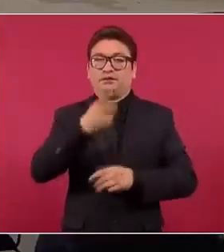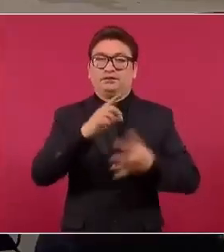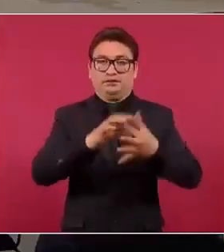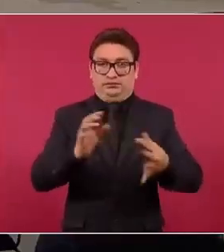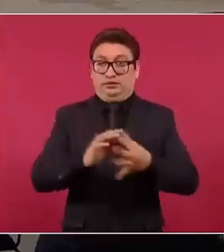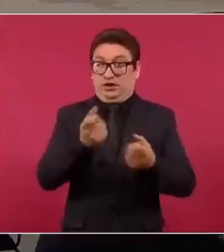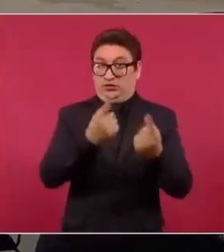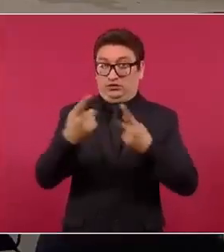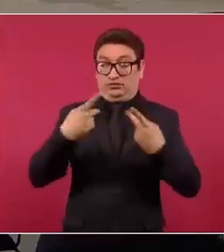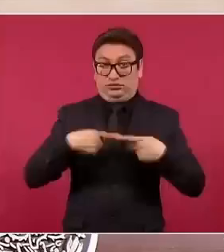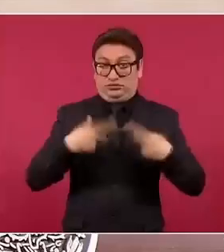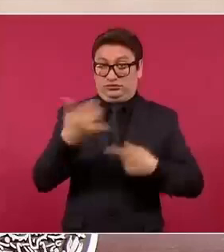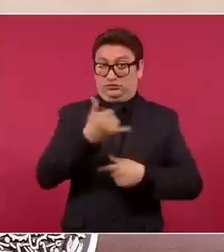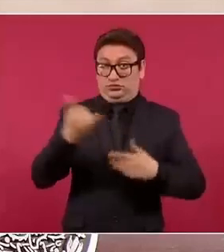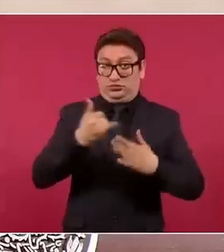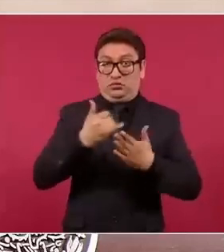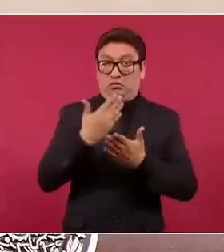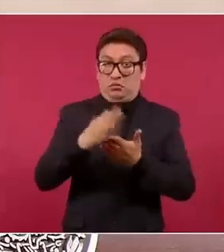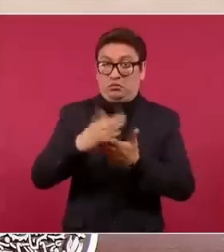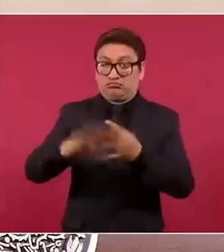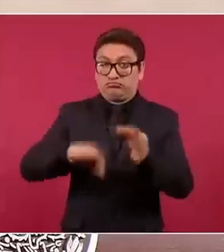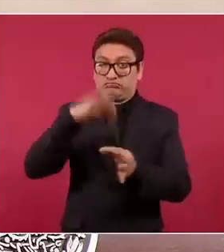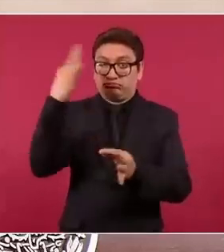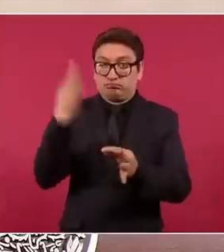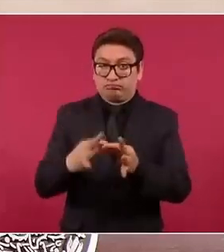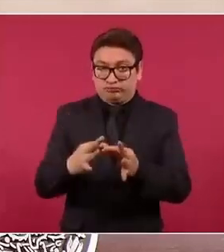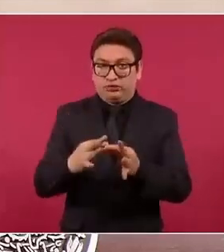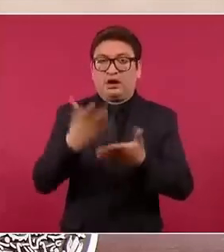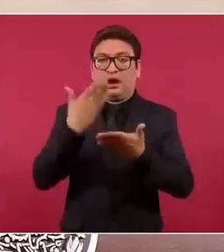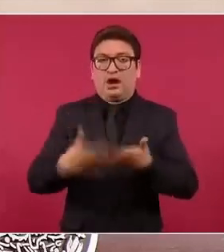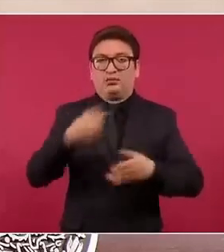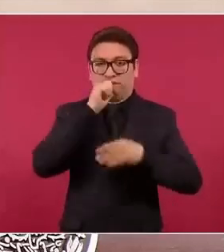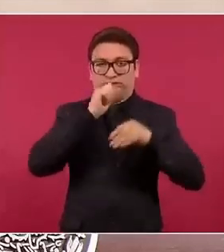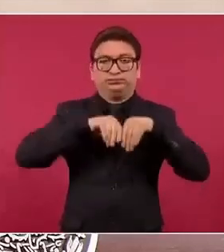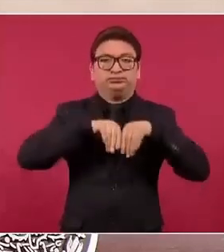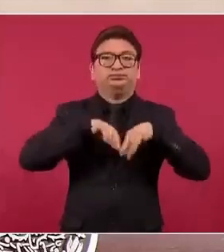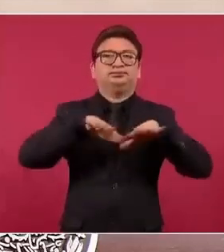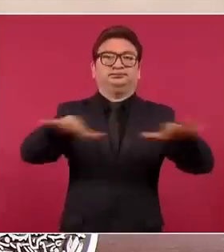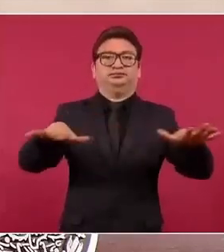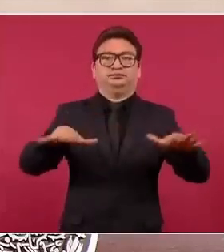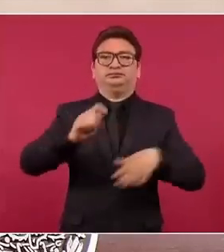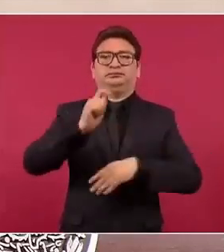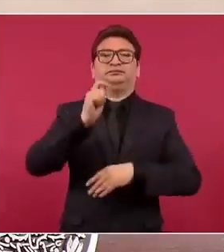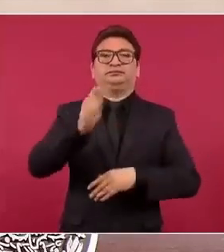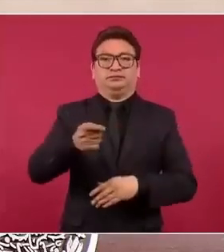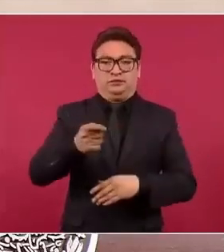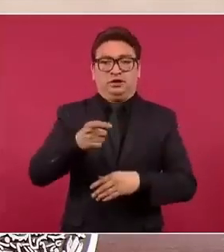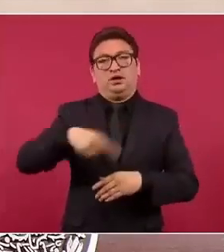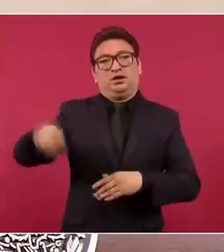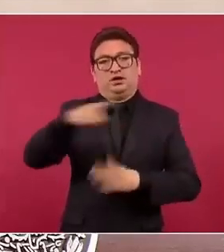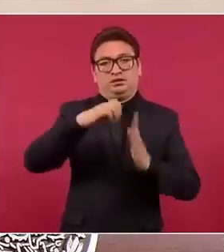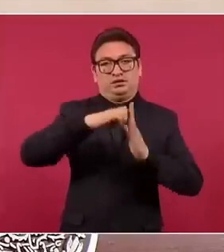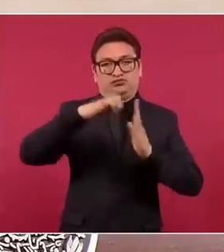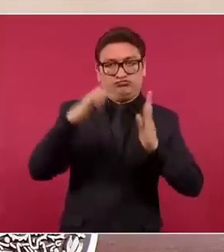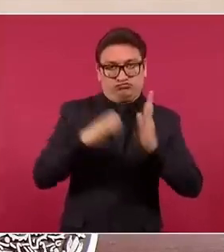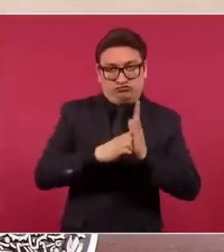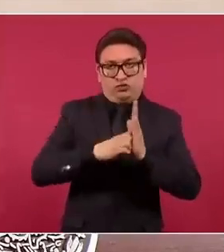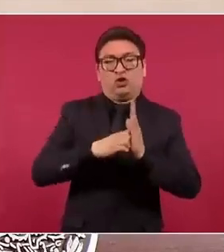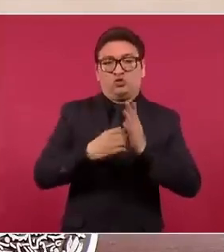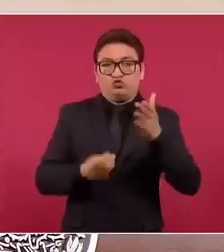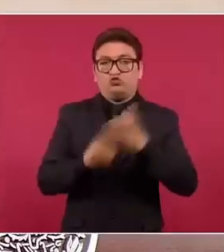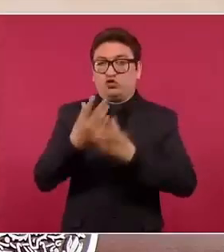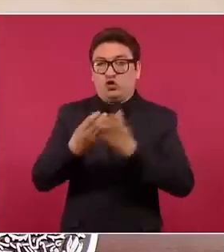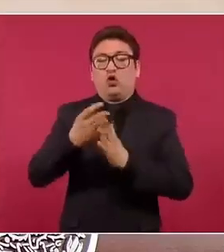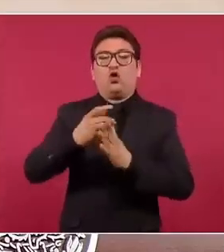acabó de pagar su crédito, hemos emprendido la campaña más grande que ha hecho el Instituto de regularización de escrituras para quien no tenía,